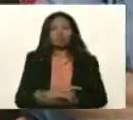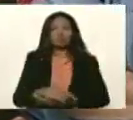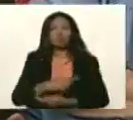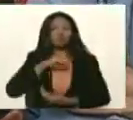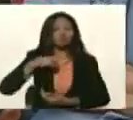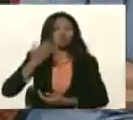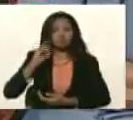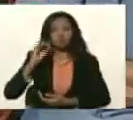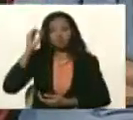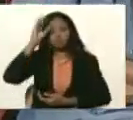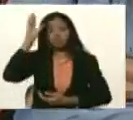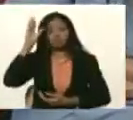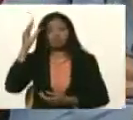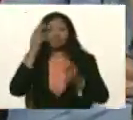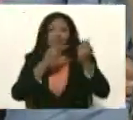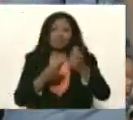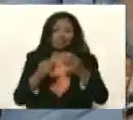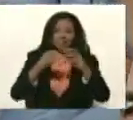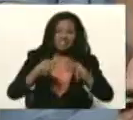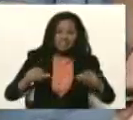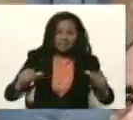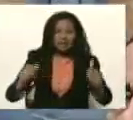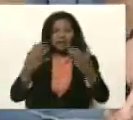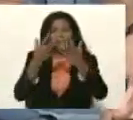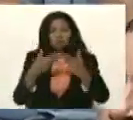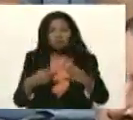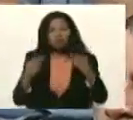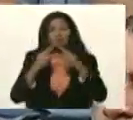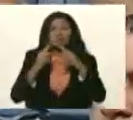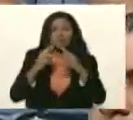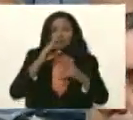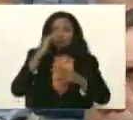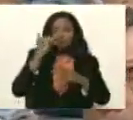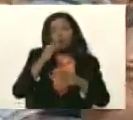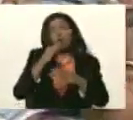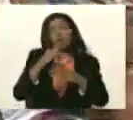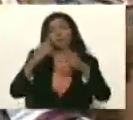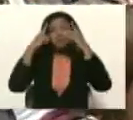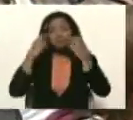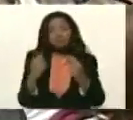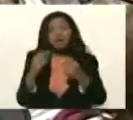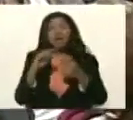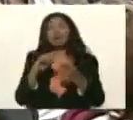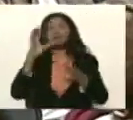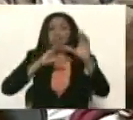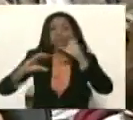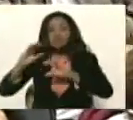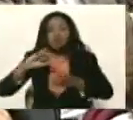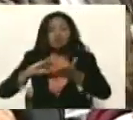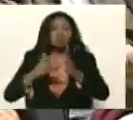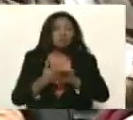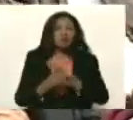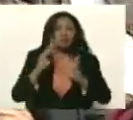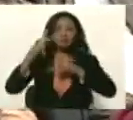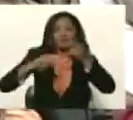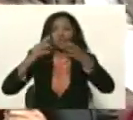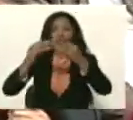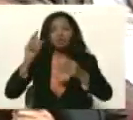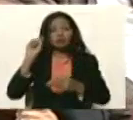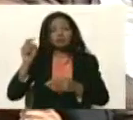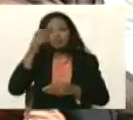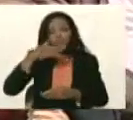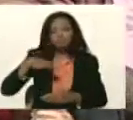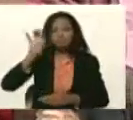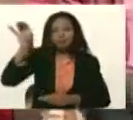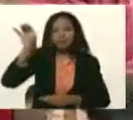capacidad las tierras la industria el conocimiento los profesionales los científicos los técnicos para producir todo lo que necesite nuestro